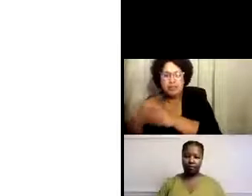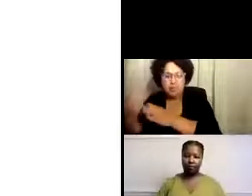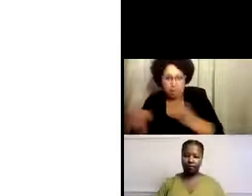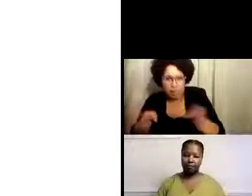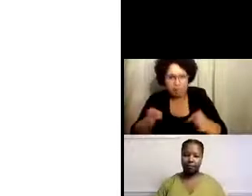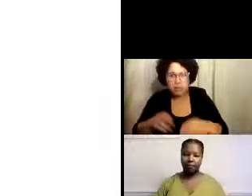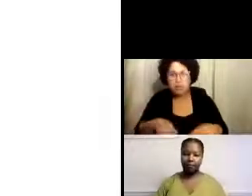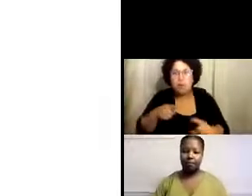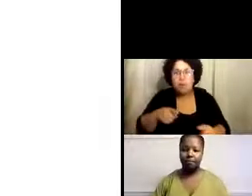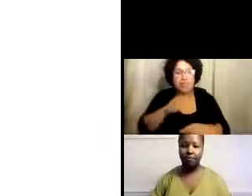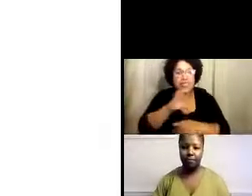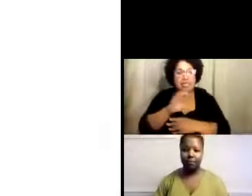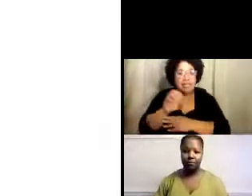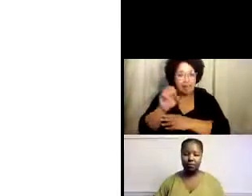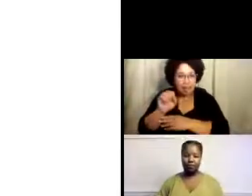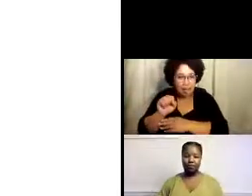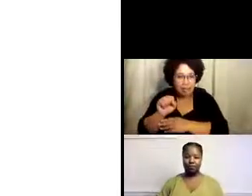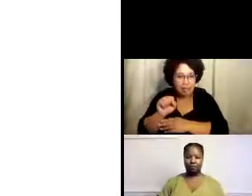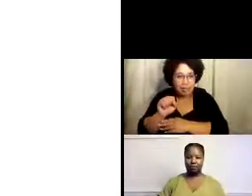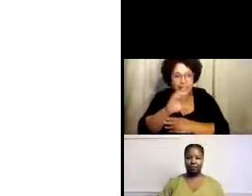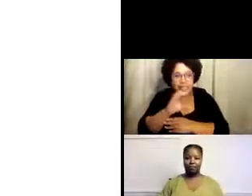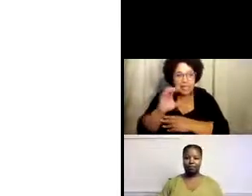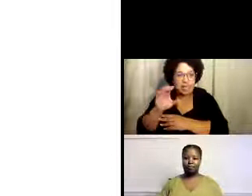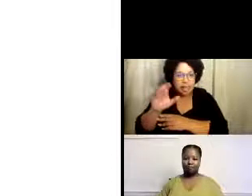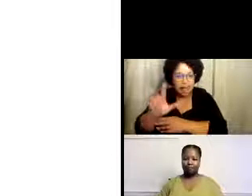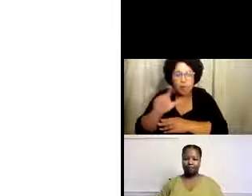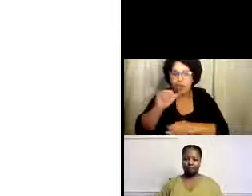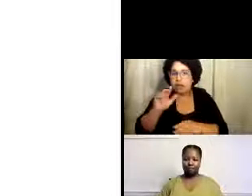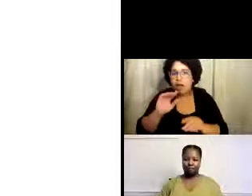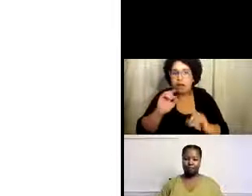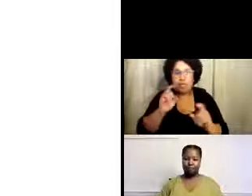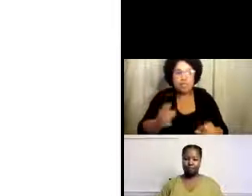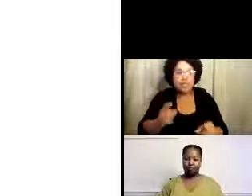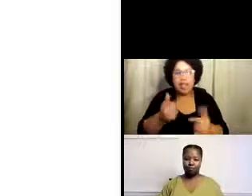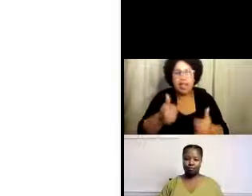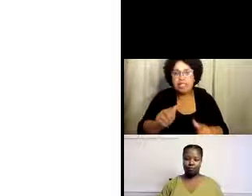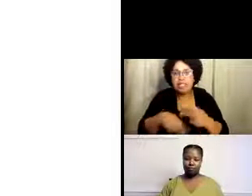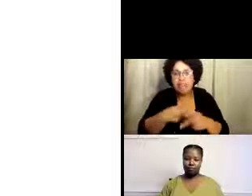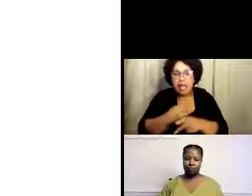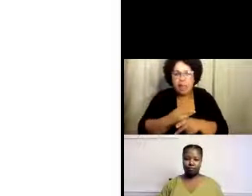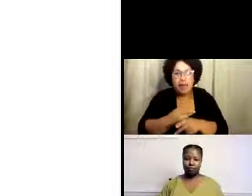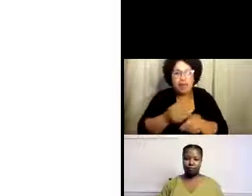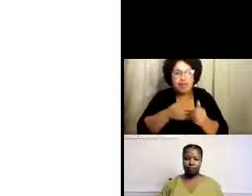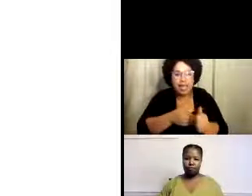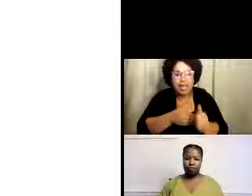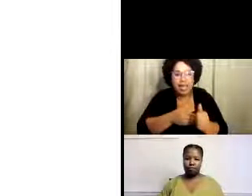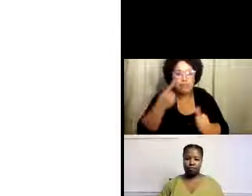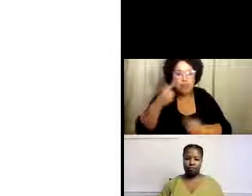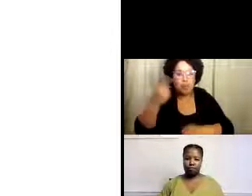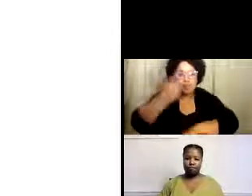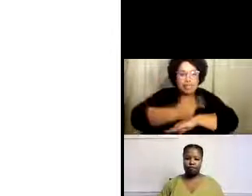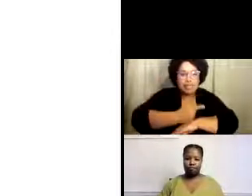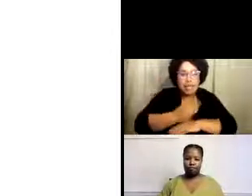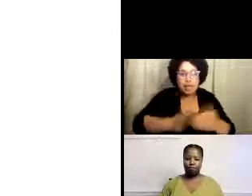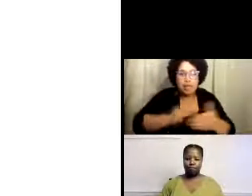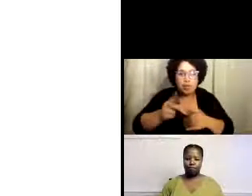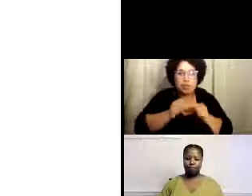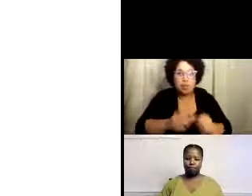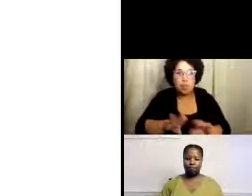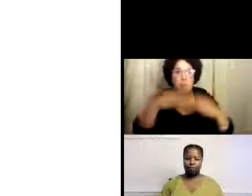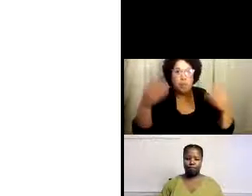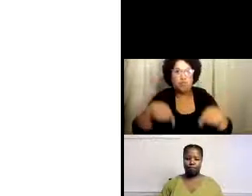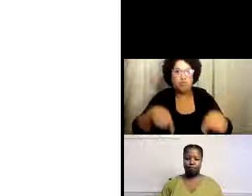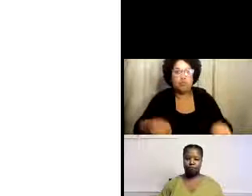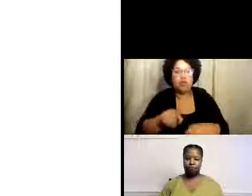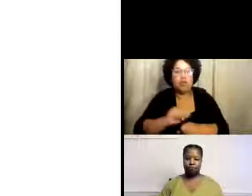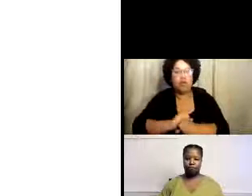Lo que quería mencionar también es que nosotros en la CCL no emitimos ninguna guía, lo cual ha